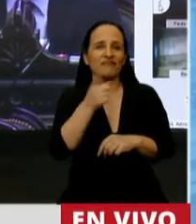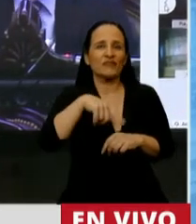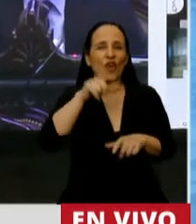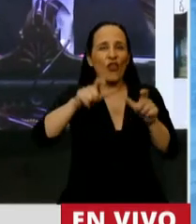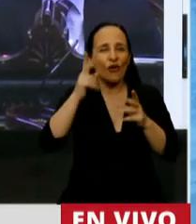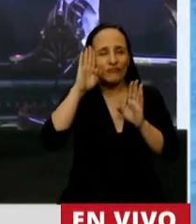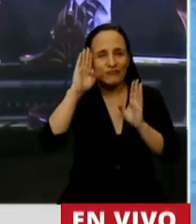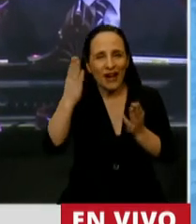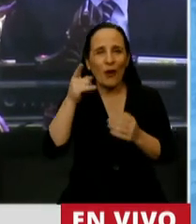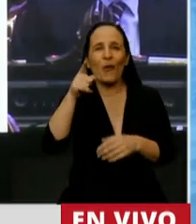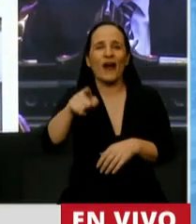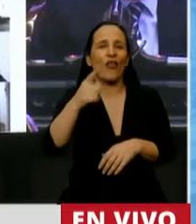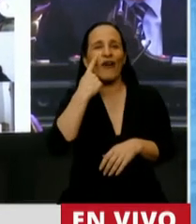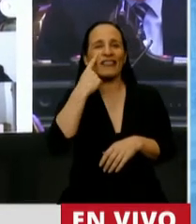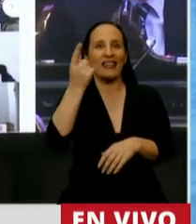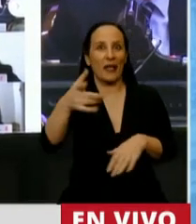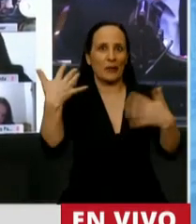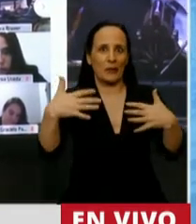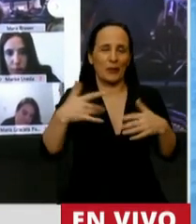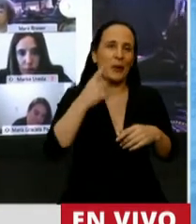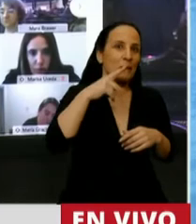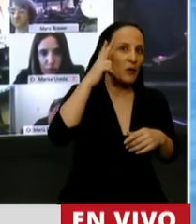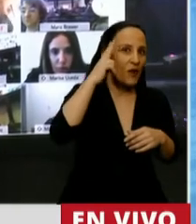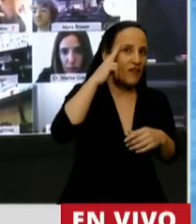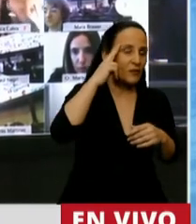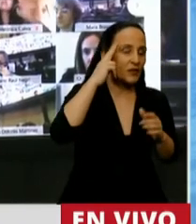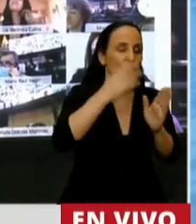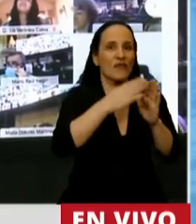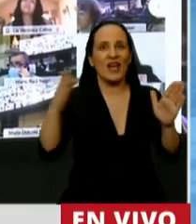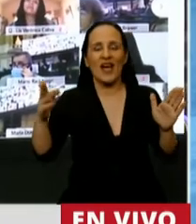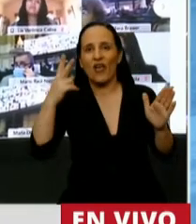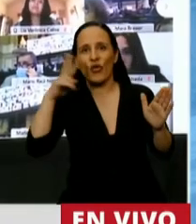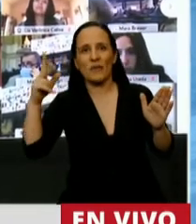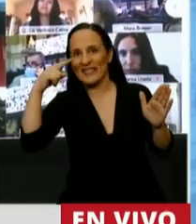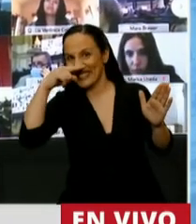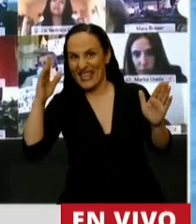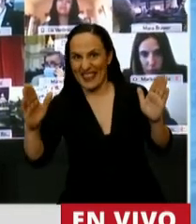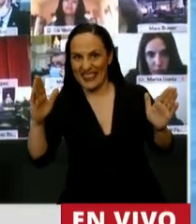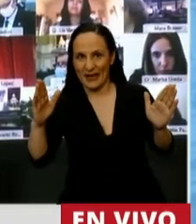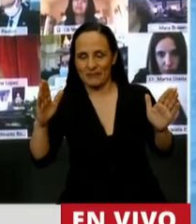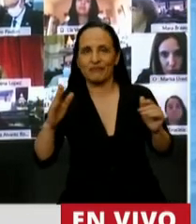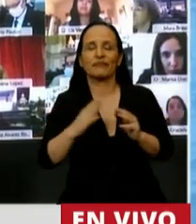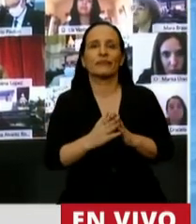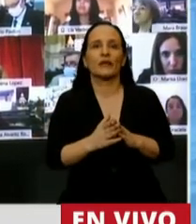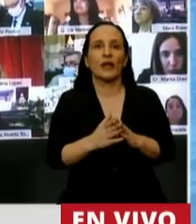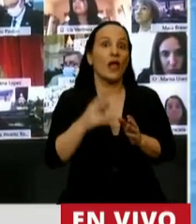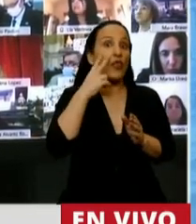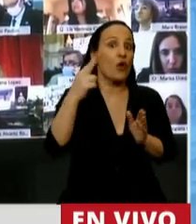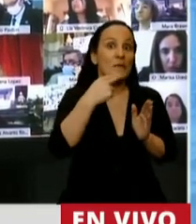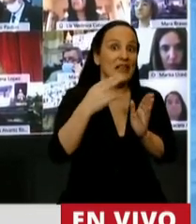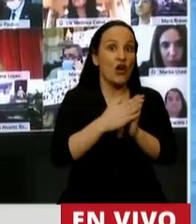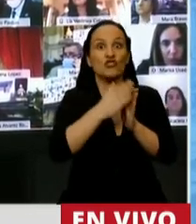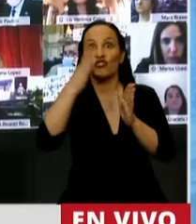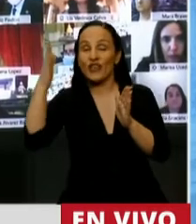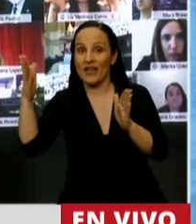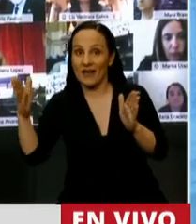el gran intendente. Intendente del año 99 al 2007 y luego del 2011 hasta